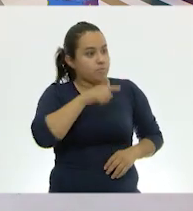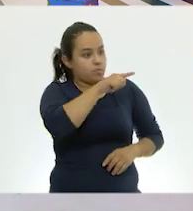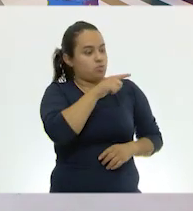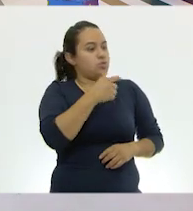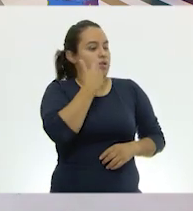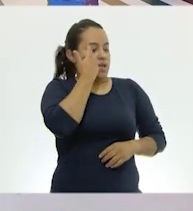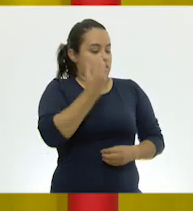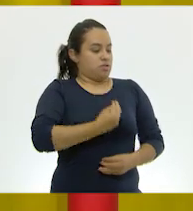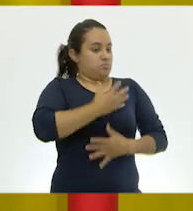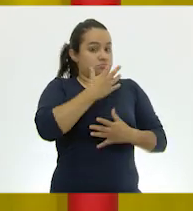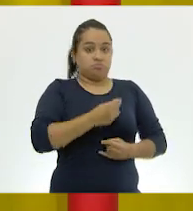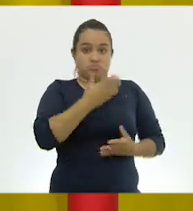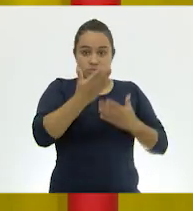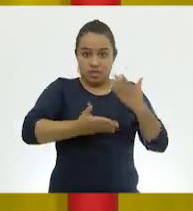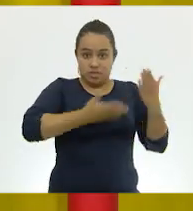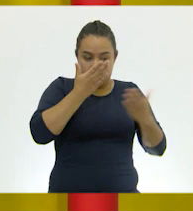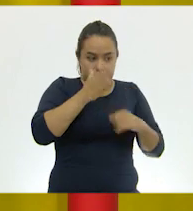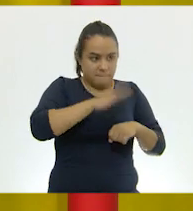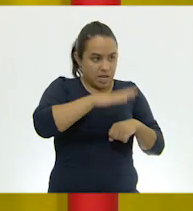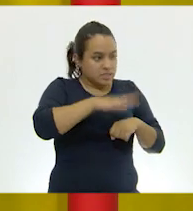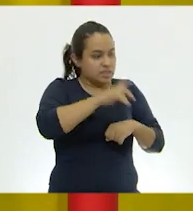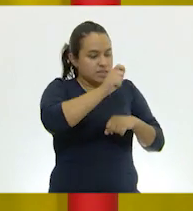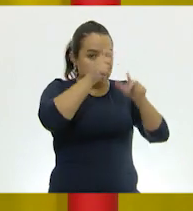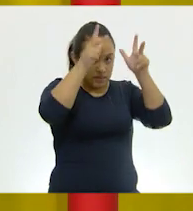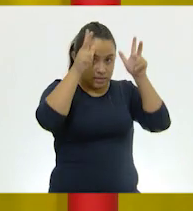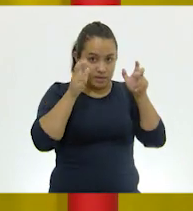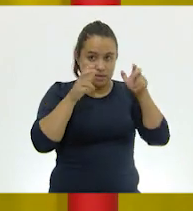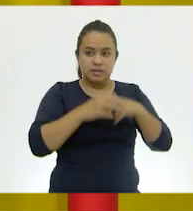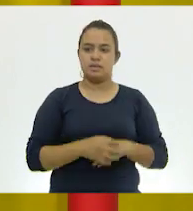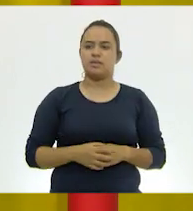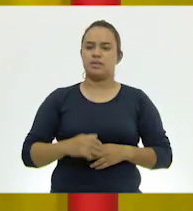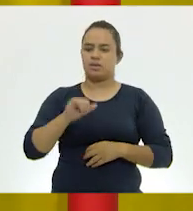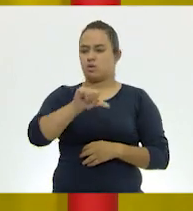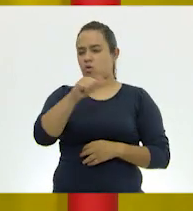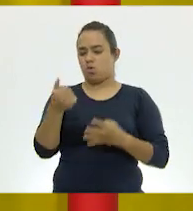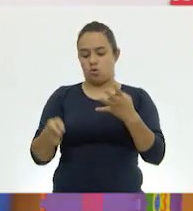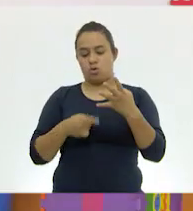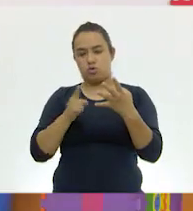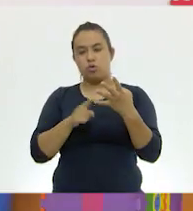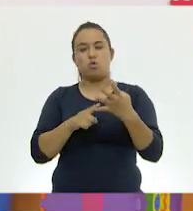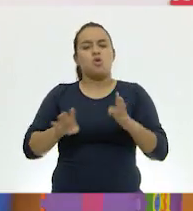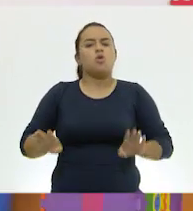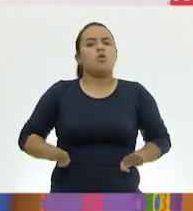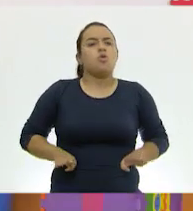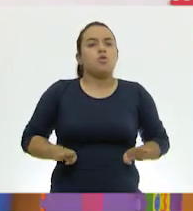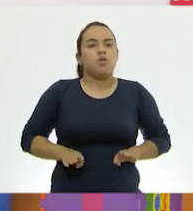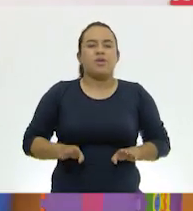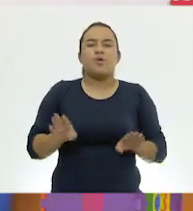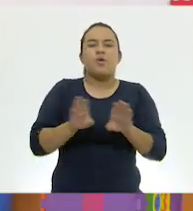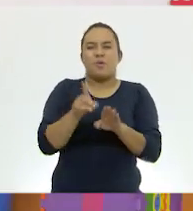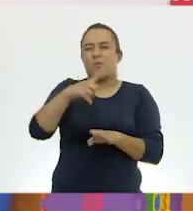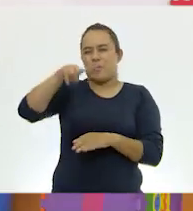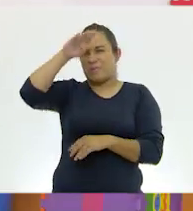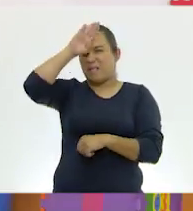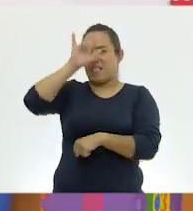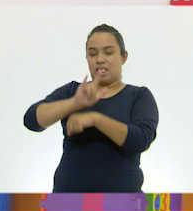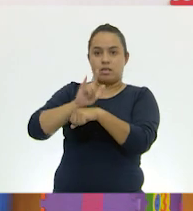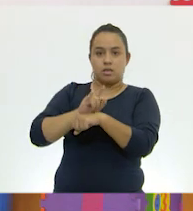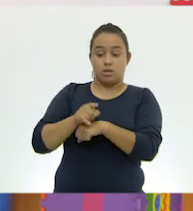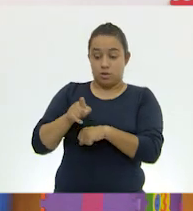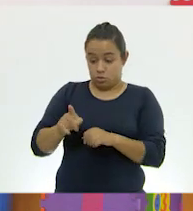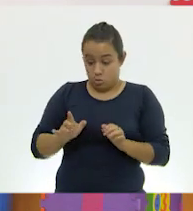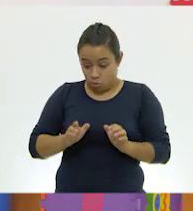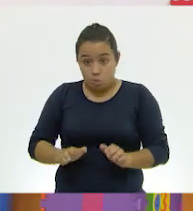a ti a poder estudiarlos un poco más, ¿verdad? Y la cuarta característica, se me hace como de ciencia ficción, es que estos